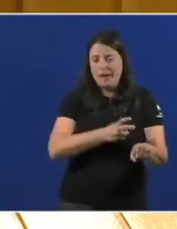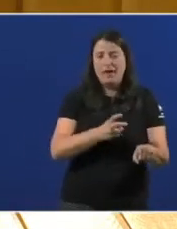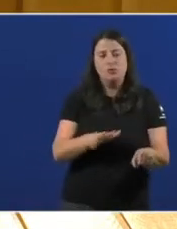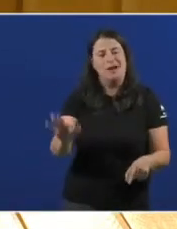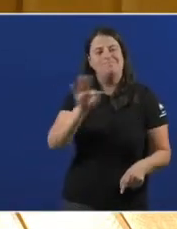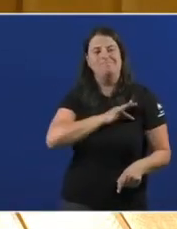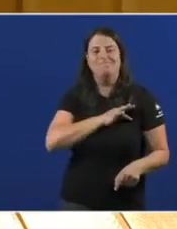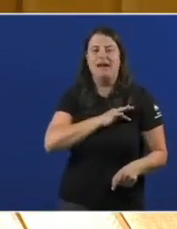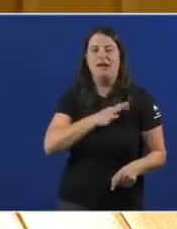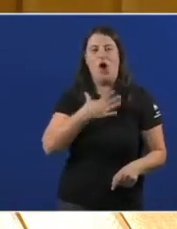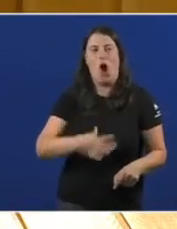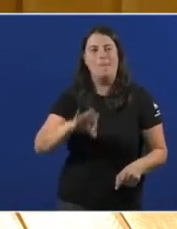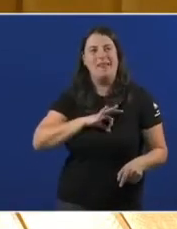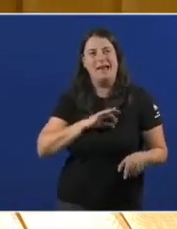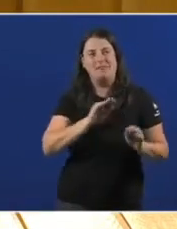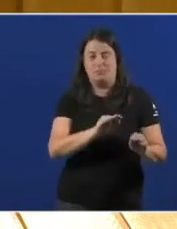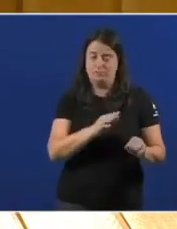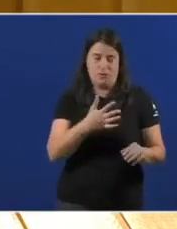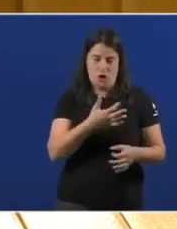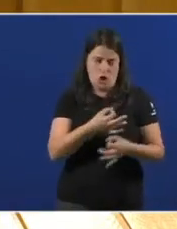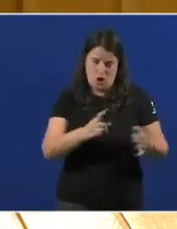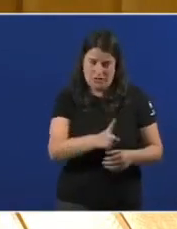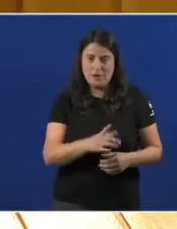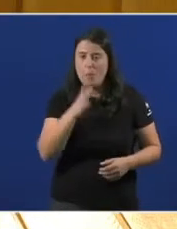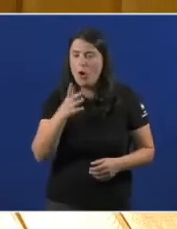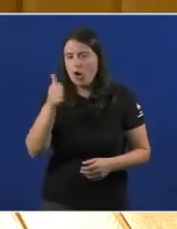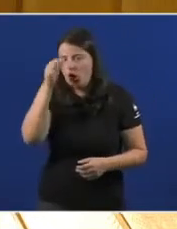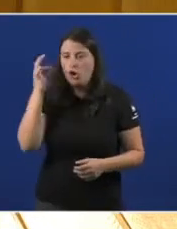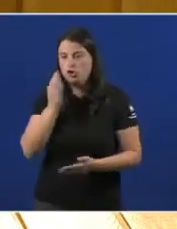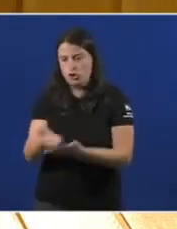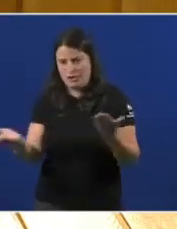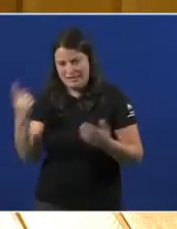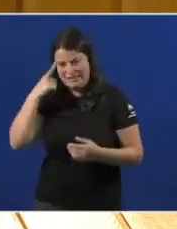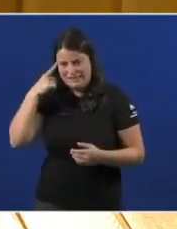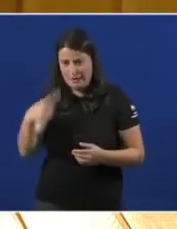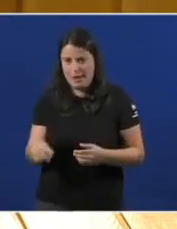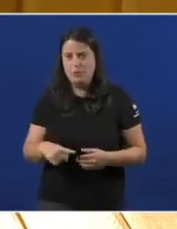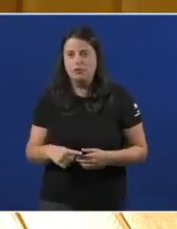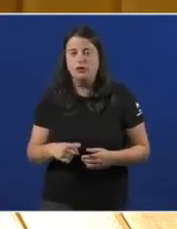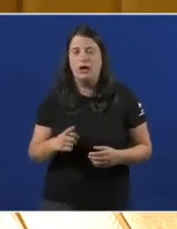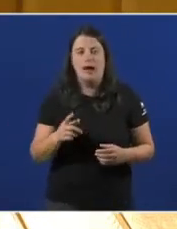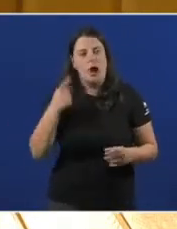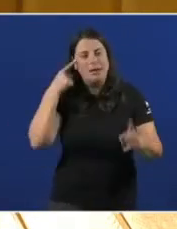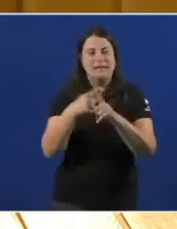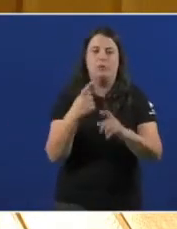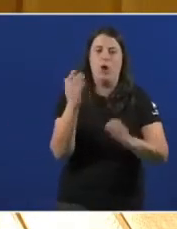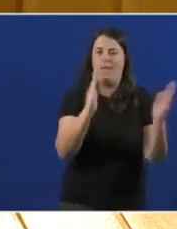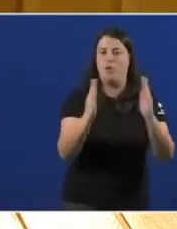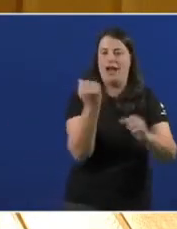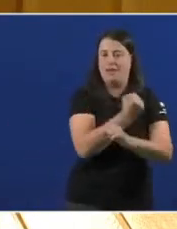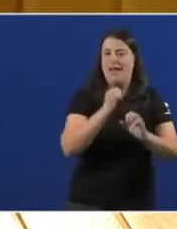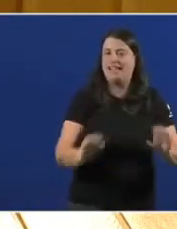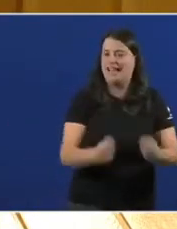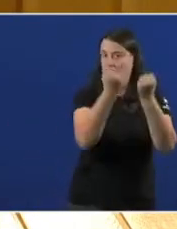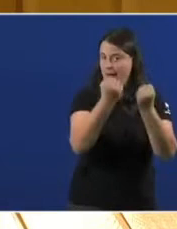non lle corresponden. Porque todos e todas temos moi ben presente o seu salvemolo Nadal, todas temos presente